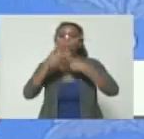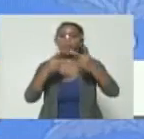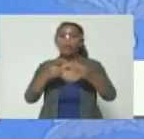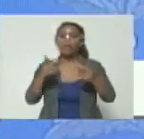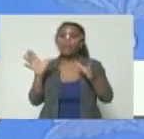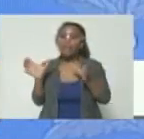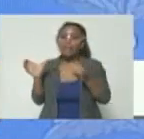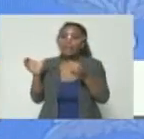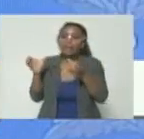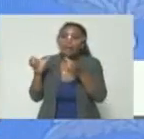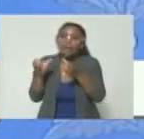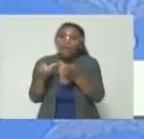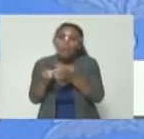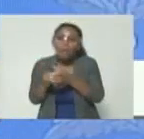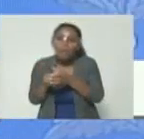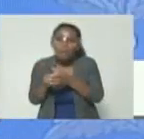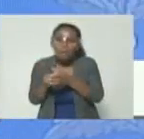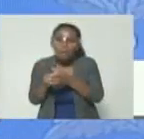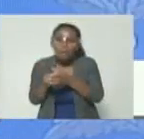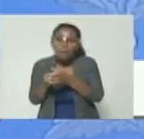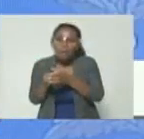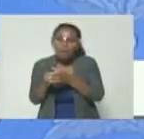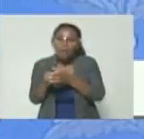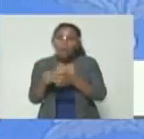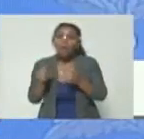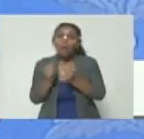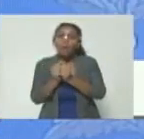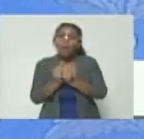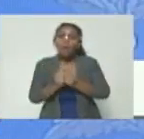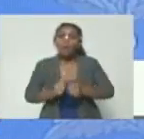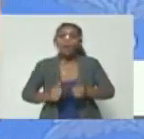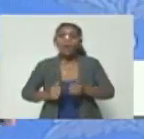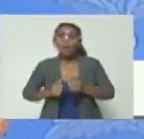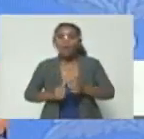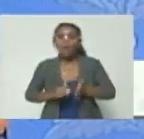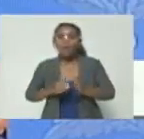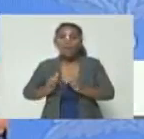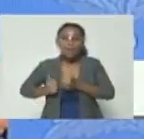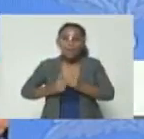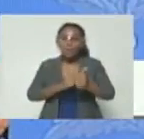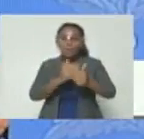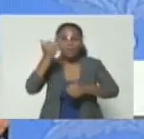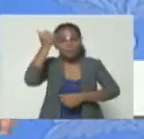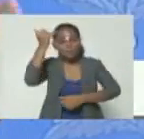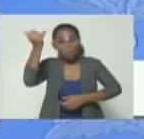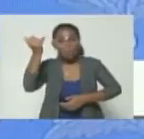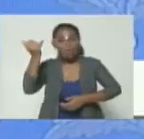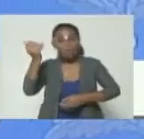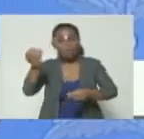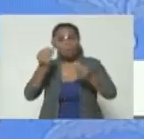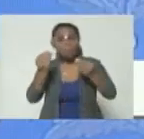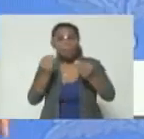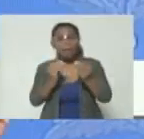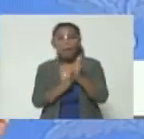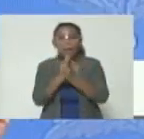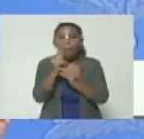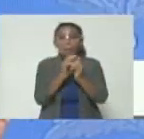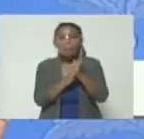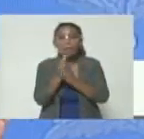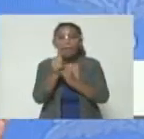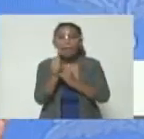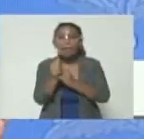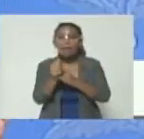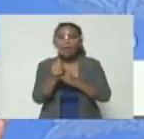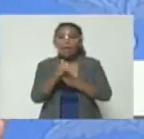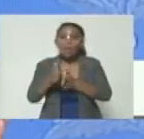se reúne con los seguidores de su ideología para emprender un